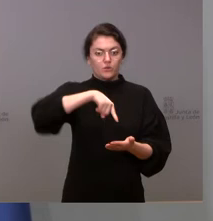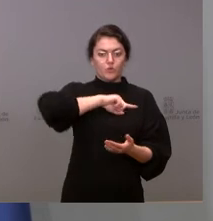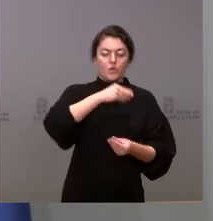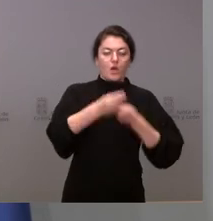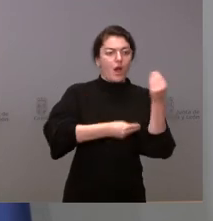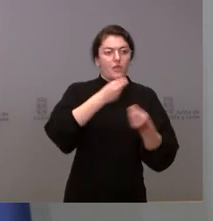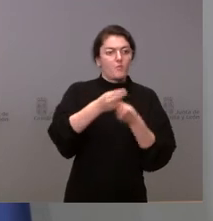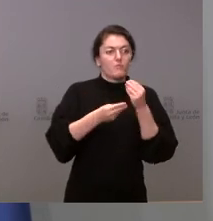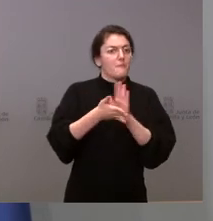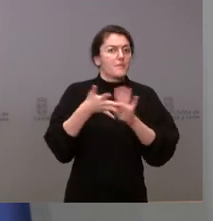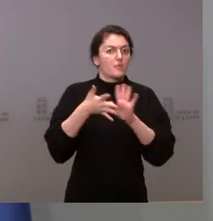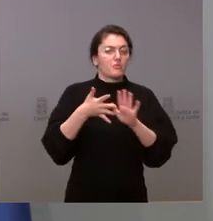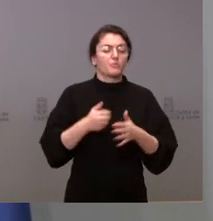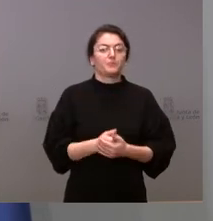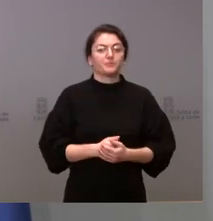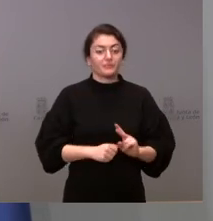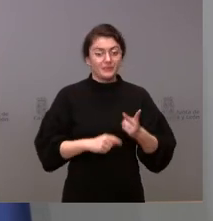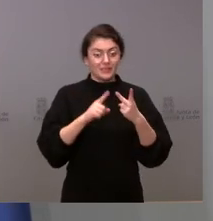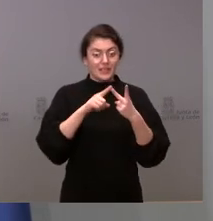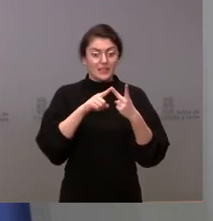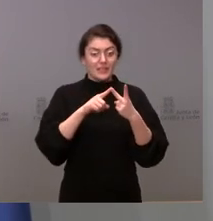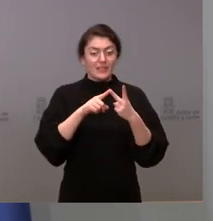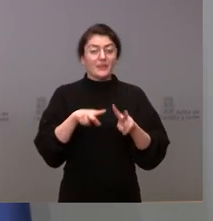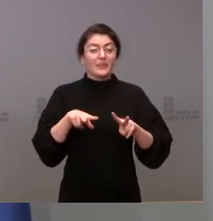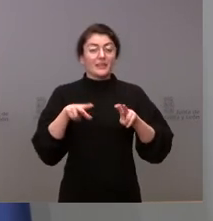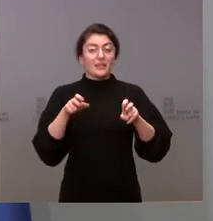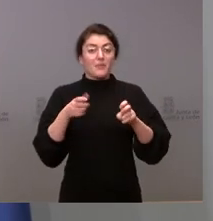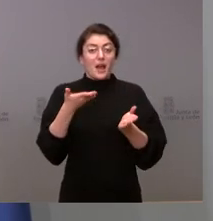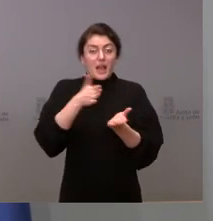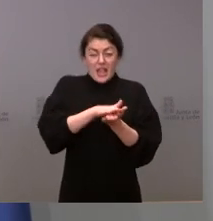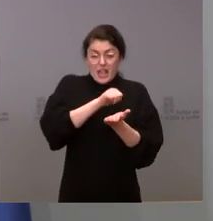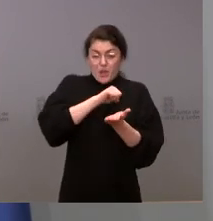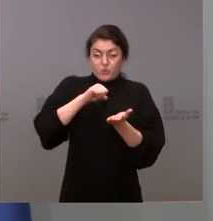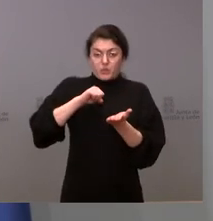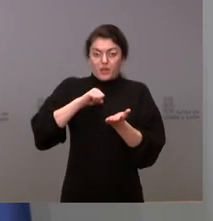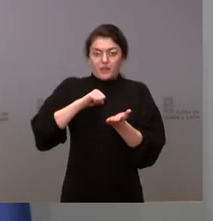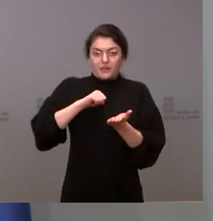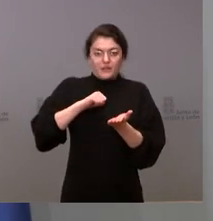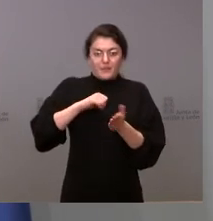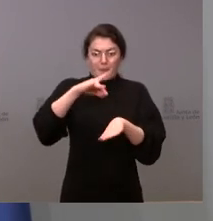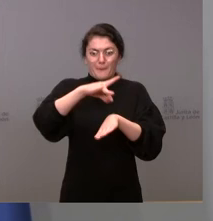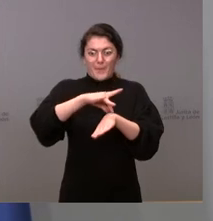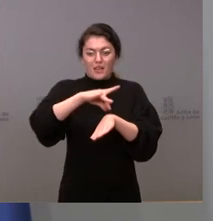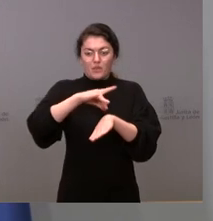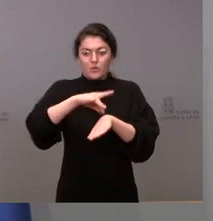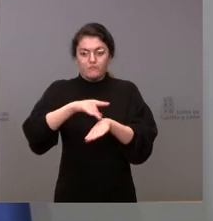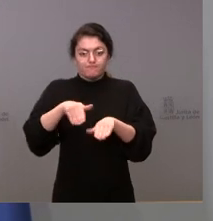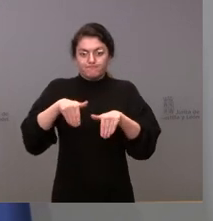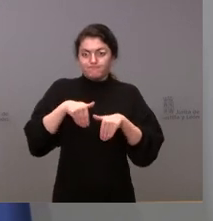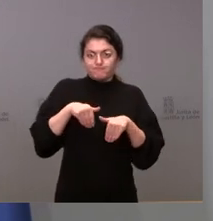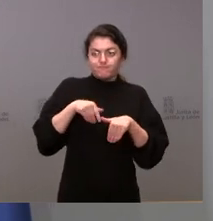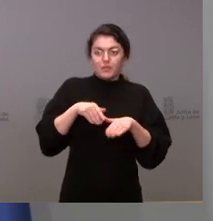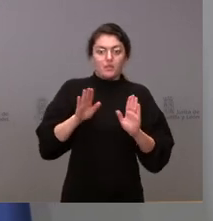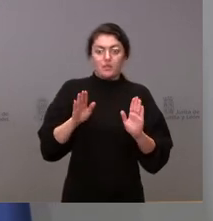y en la segunda cuestión las objeciones de conciencia en relación con la eutanasia no sabría hoy darles información hospital a hospital